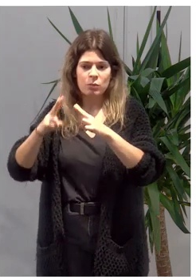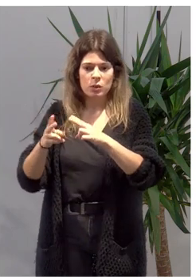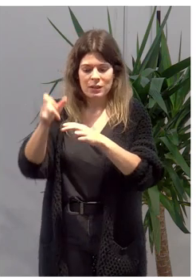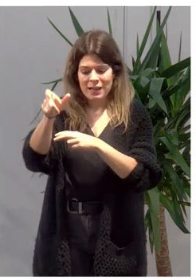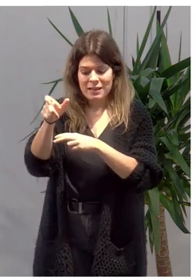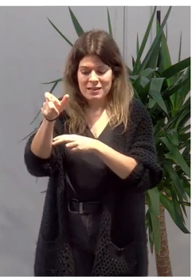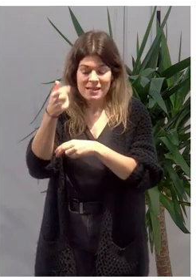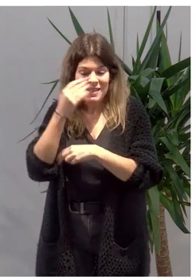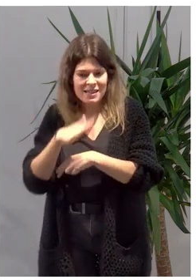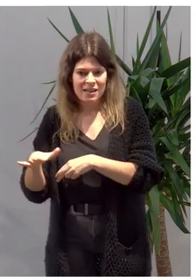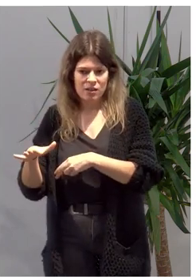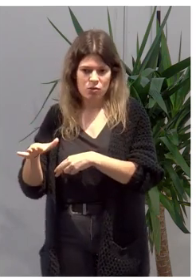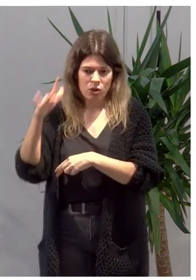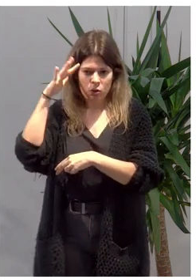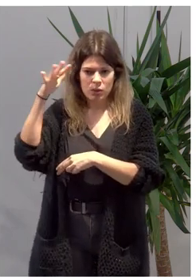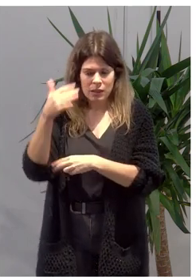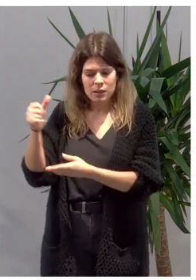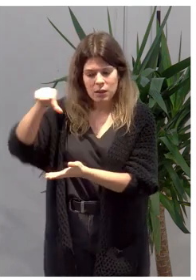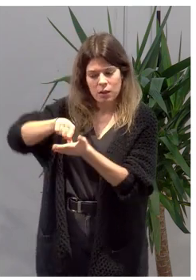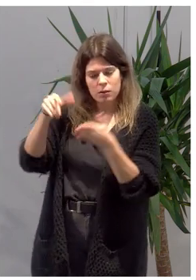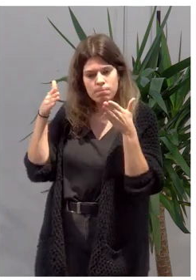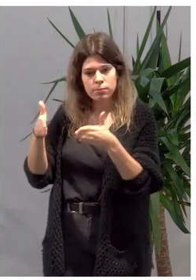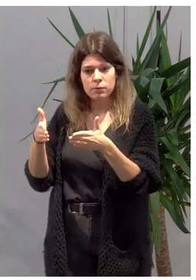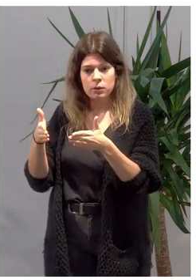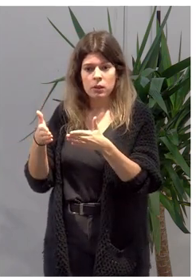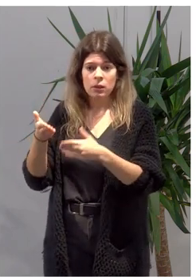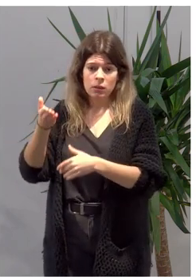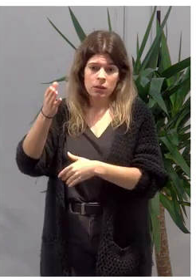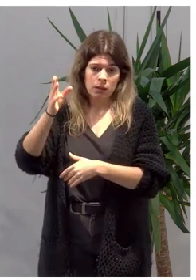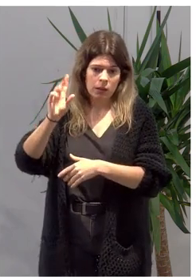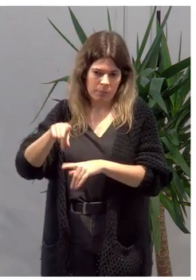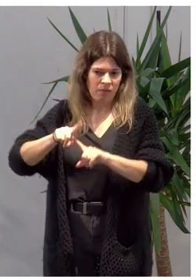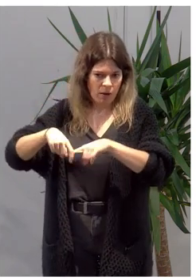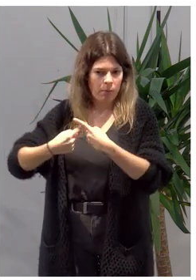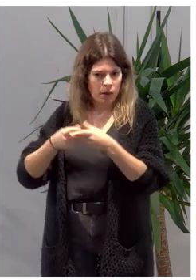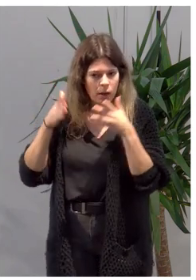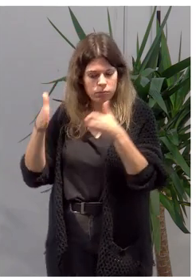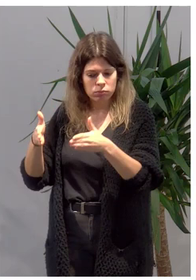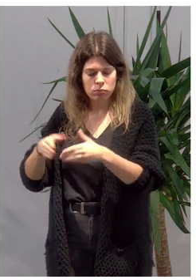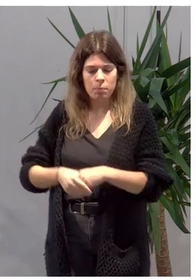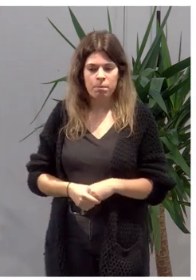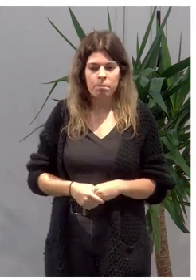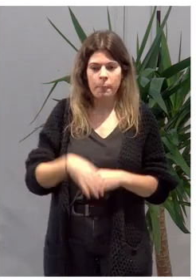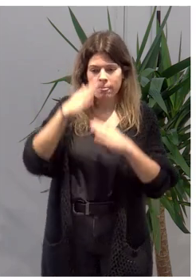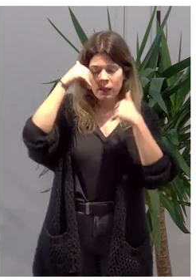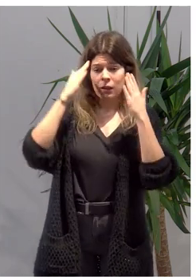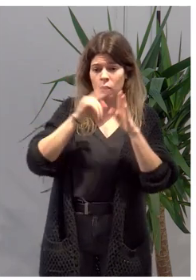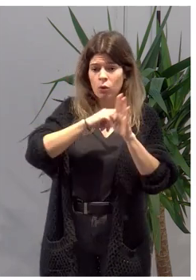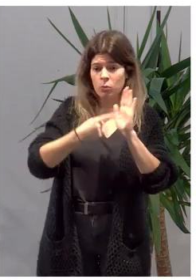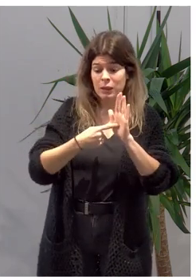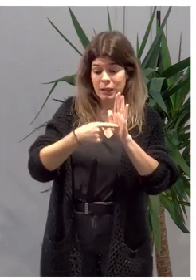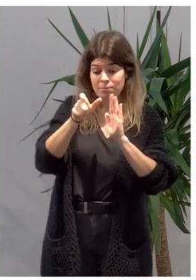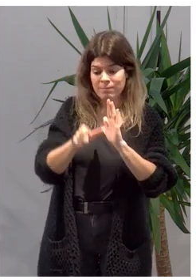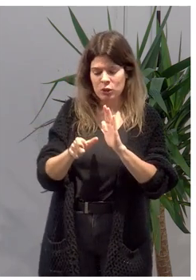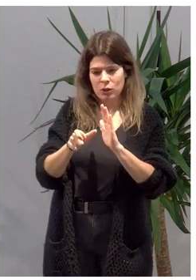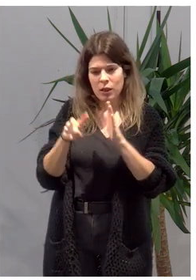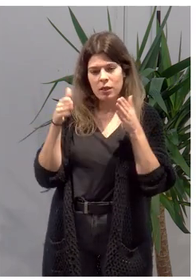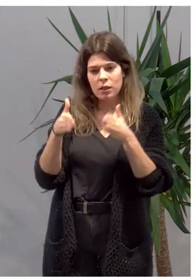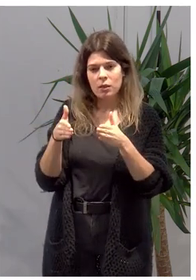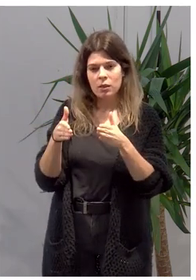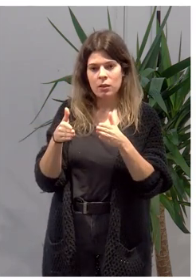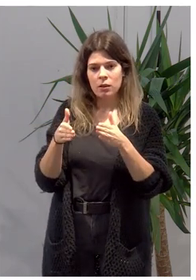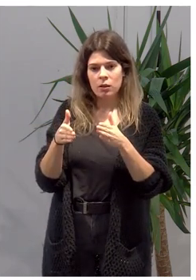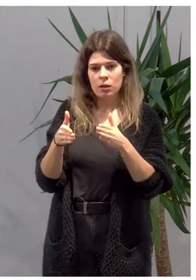en los niños, en las niñas y en los adolescentes y también en sus familias. Esa atención integral centrada en la persona que